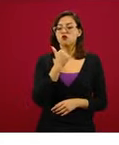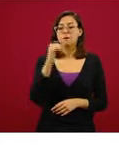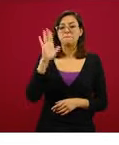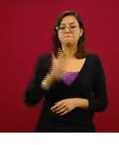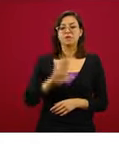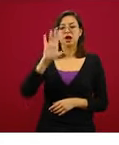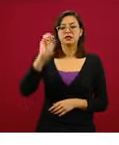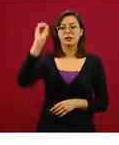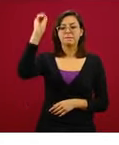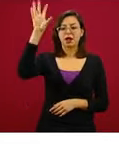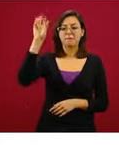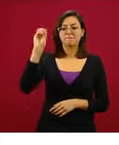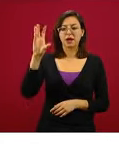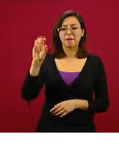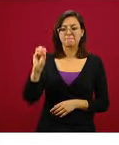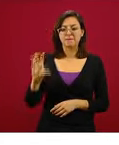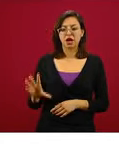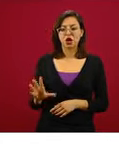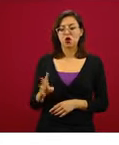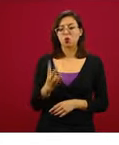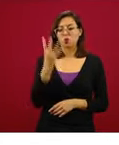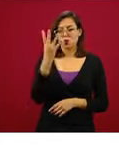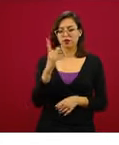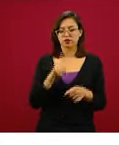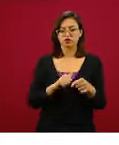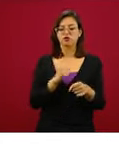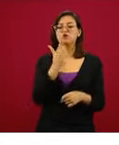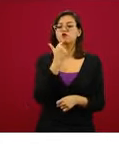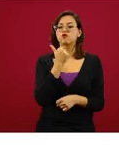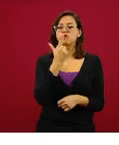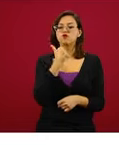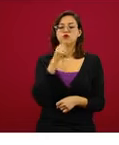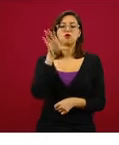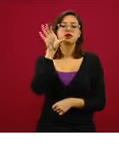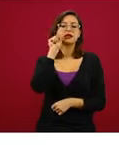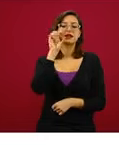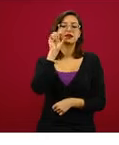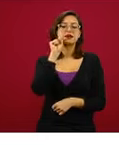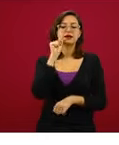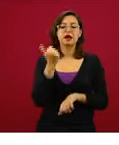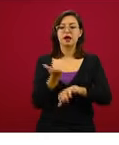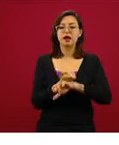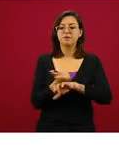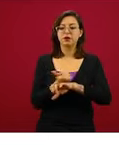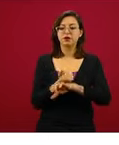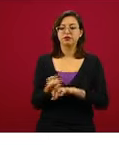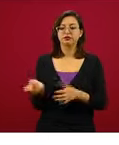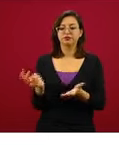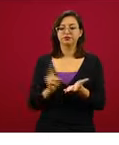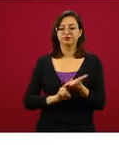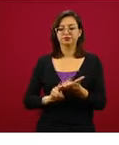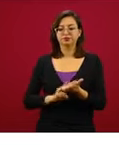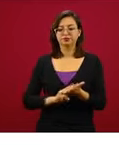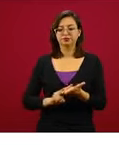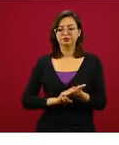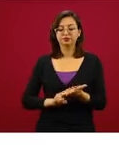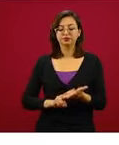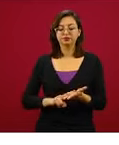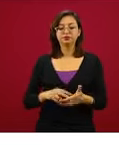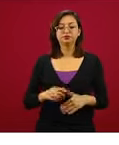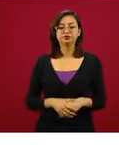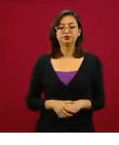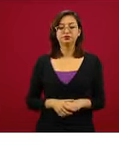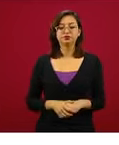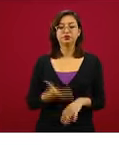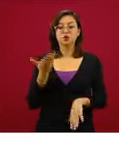cuatro colores, rojo, naranja, amarillo y verde. Entonces, es